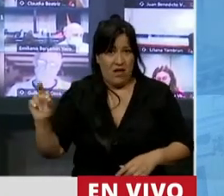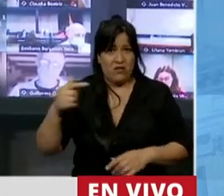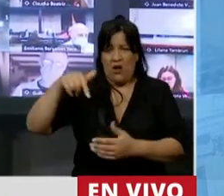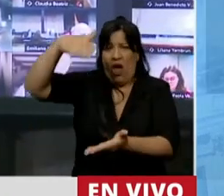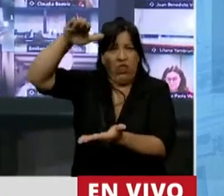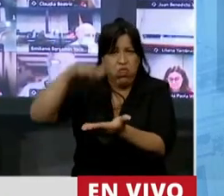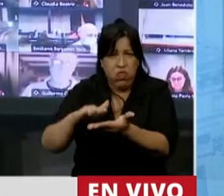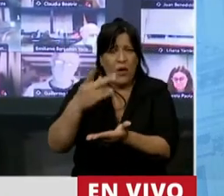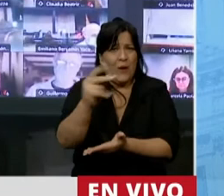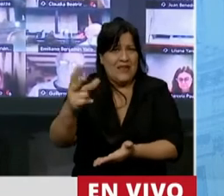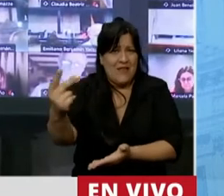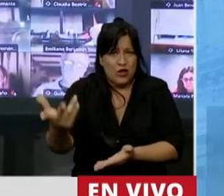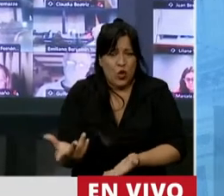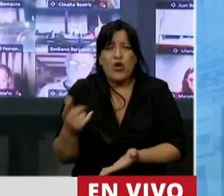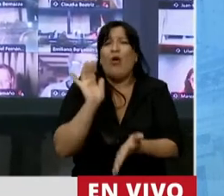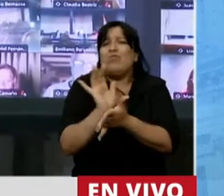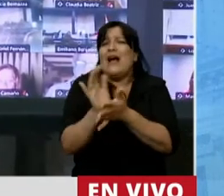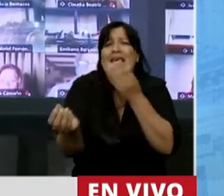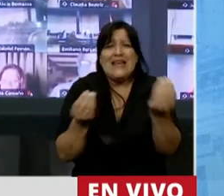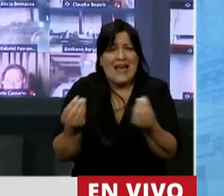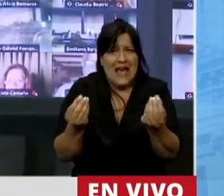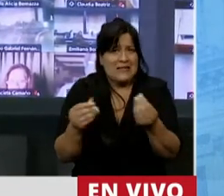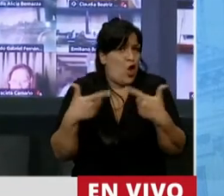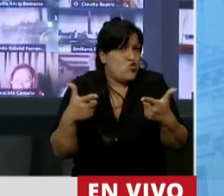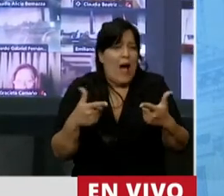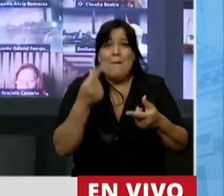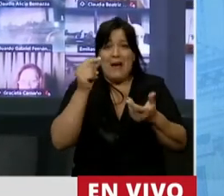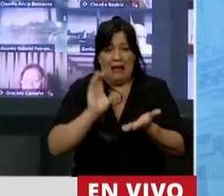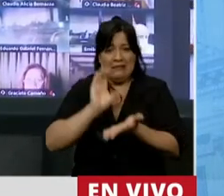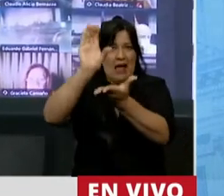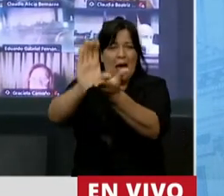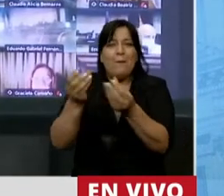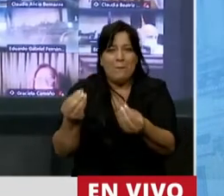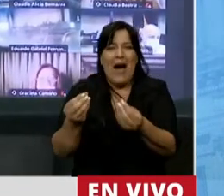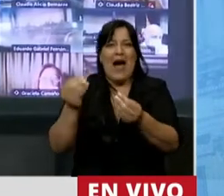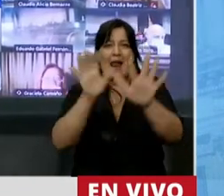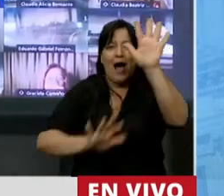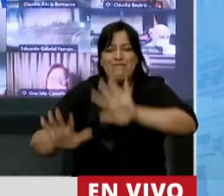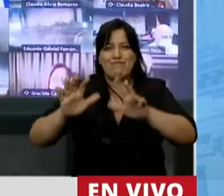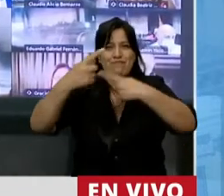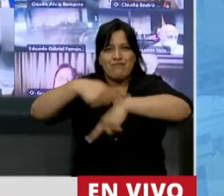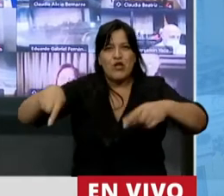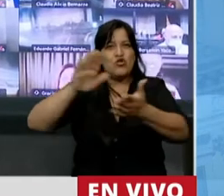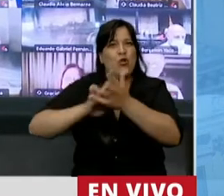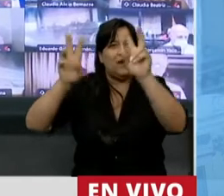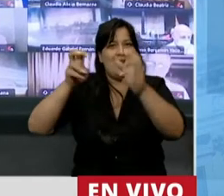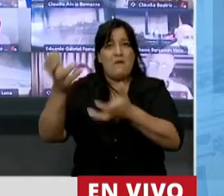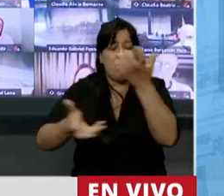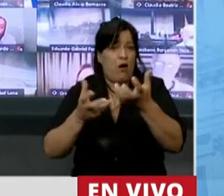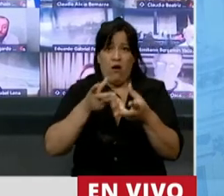¿Y la realidad qué significa esto? Que no están destinando recursos para esta problemática.